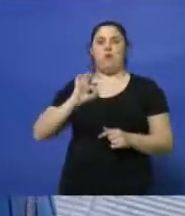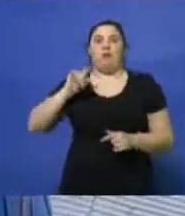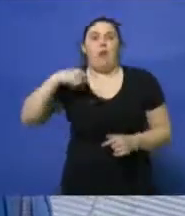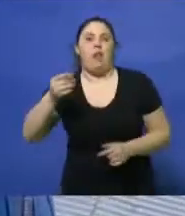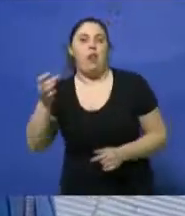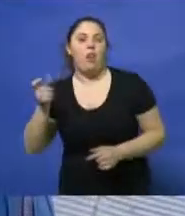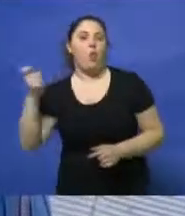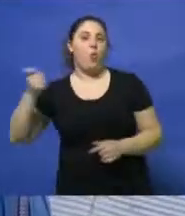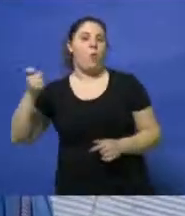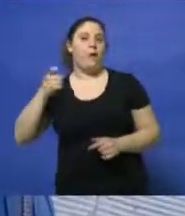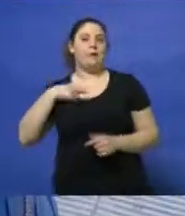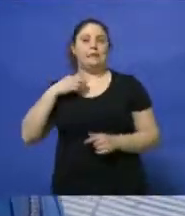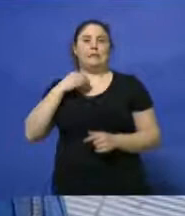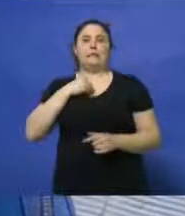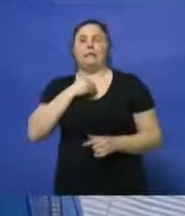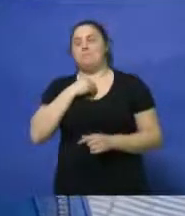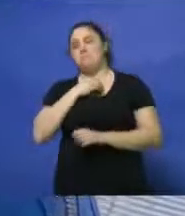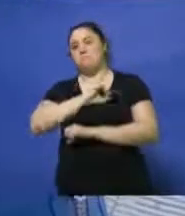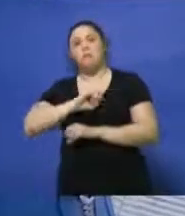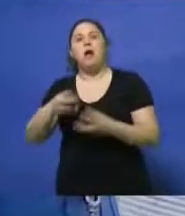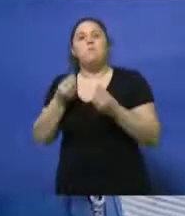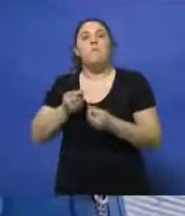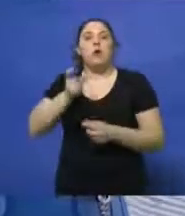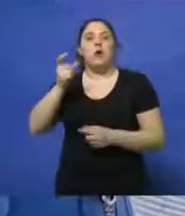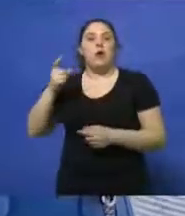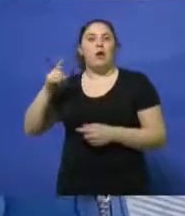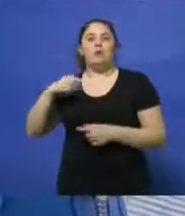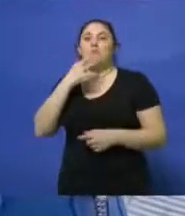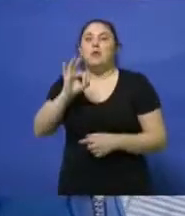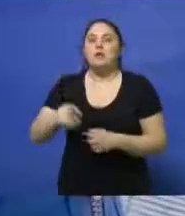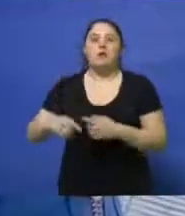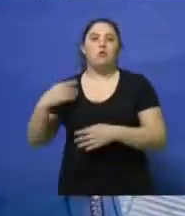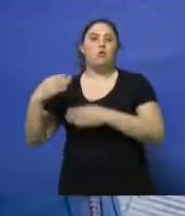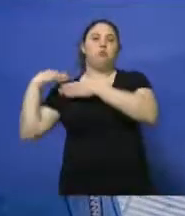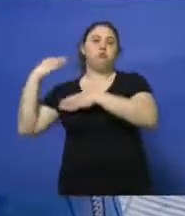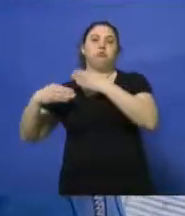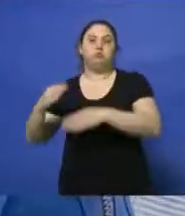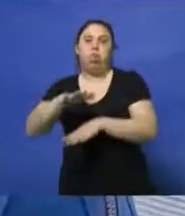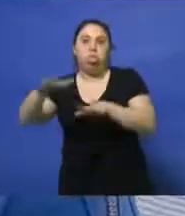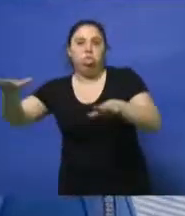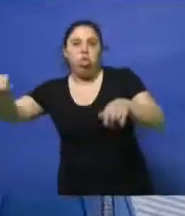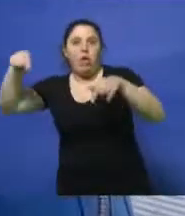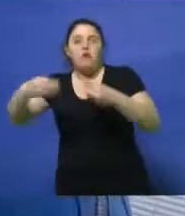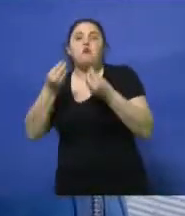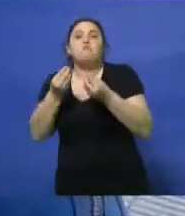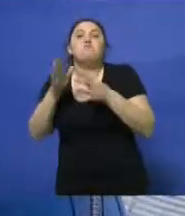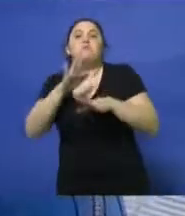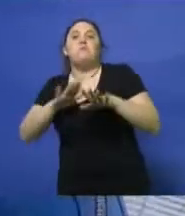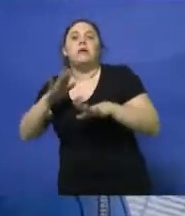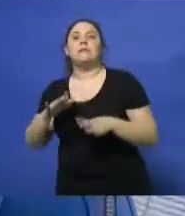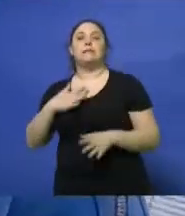Me da lástima a todos mis hijos y toda la generación que va a venir, que no sé qué van a hacer. Estamos en un momento muy malo. ¡Gracias!